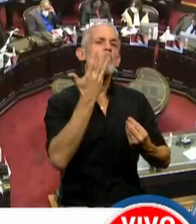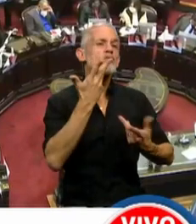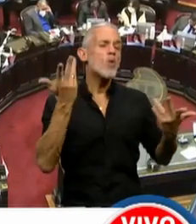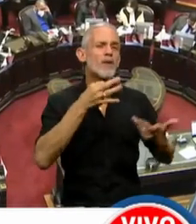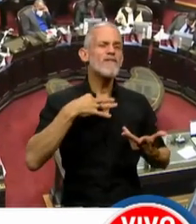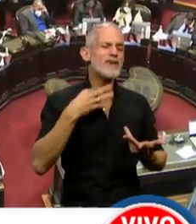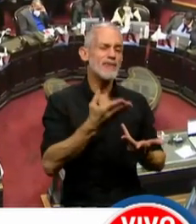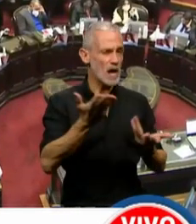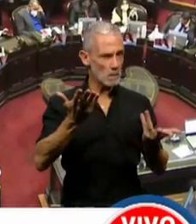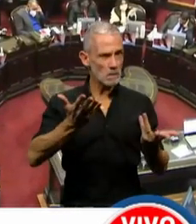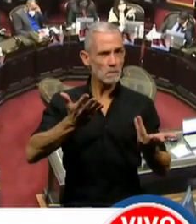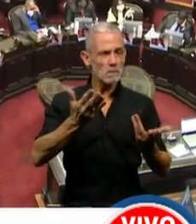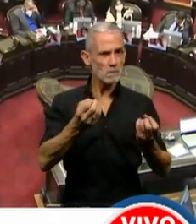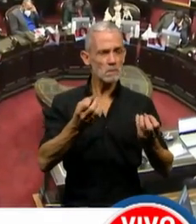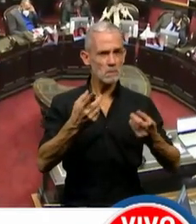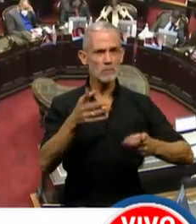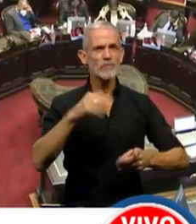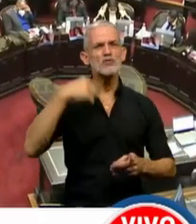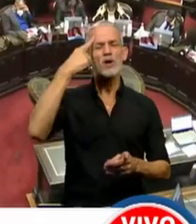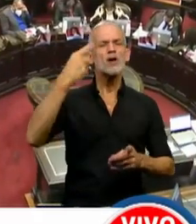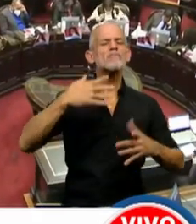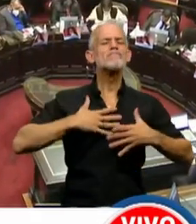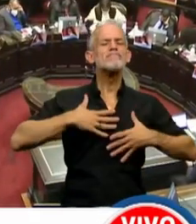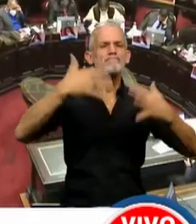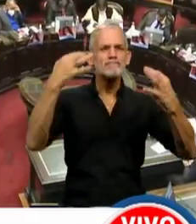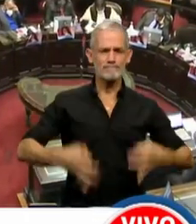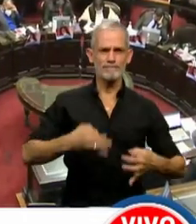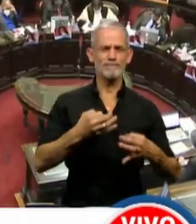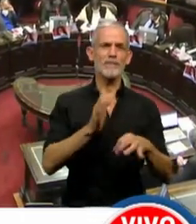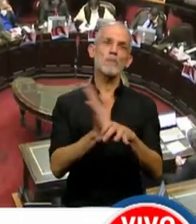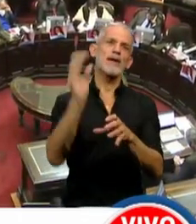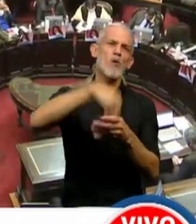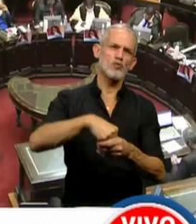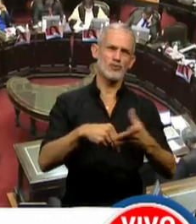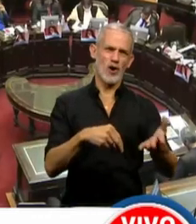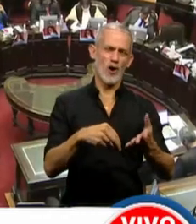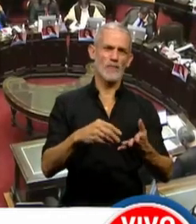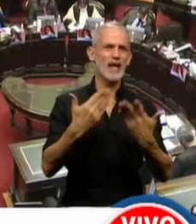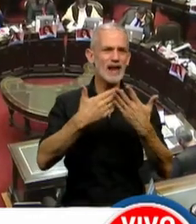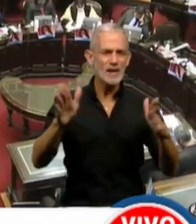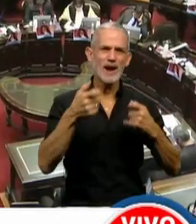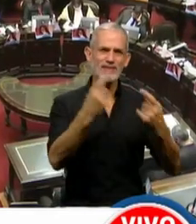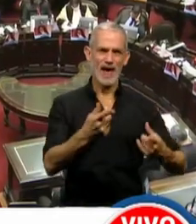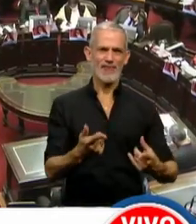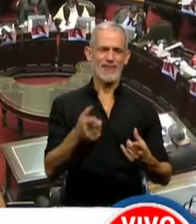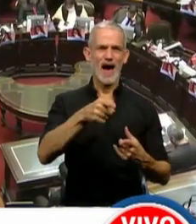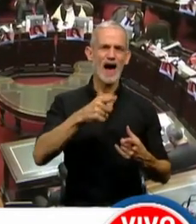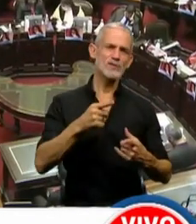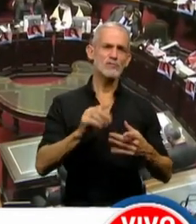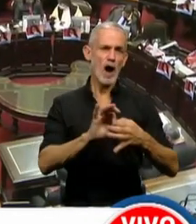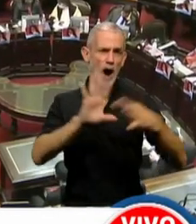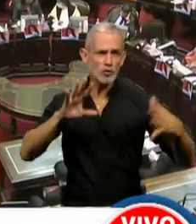me parece que es un acto humano, es un acto de inclusión, es un acto de libertad, es un acto de